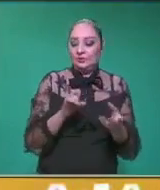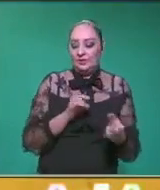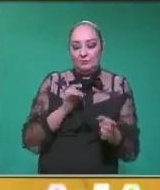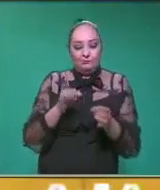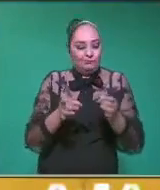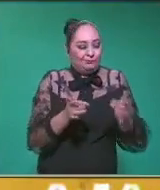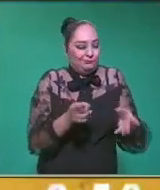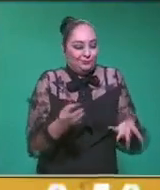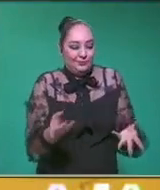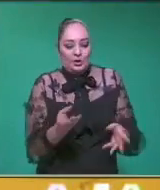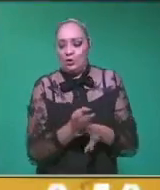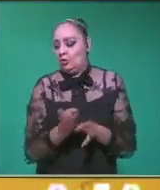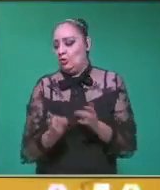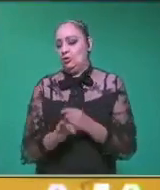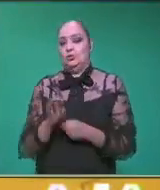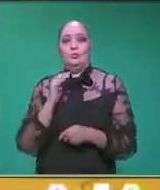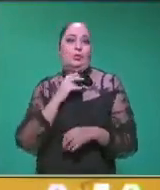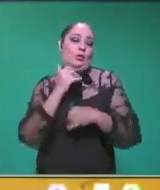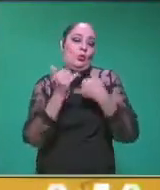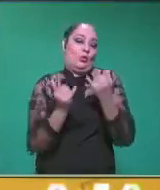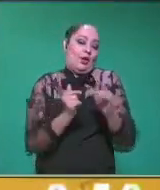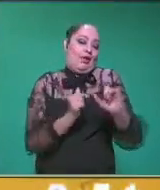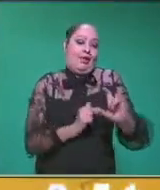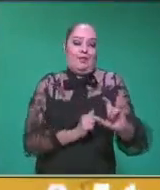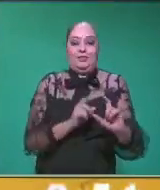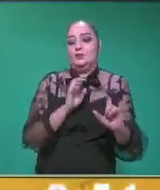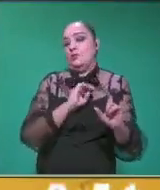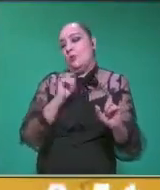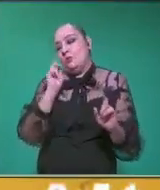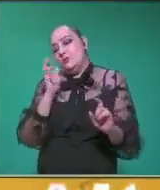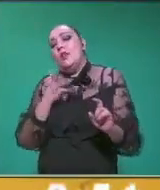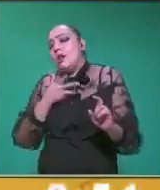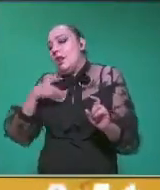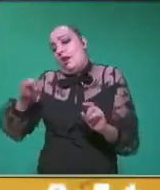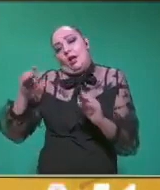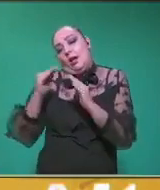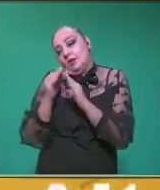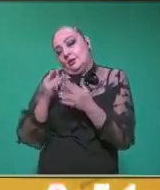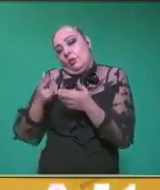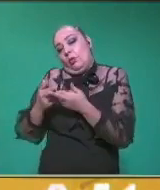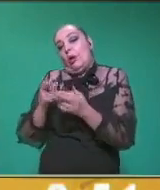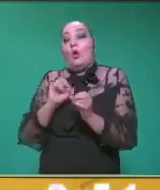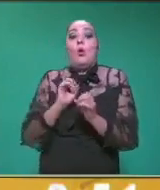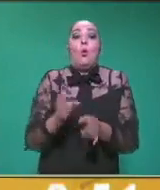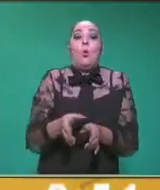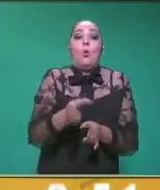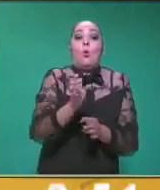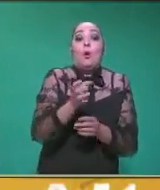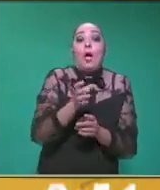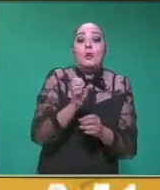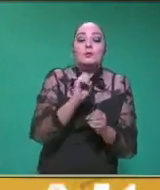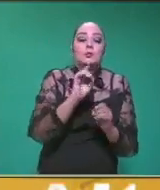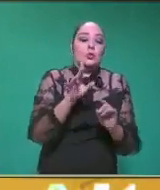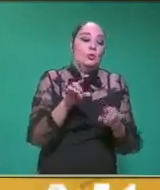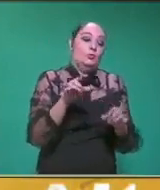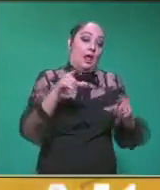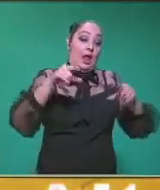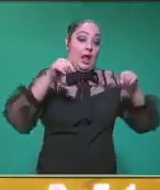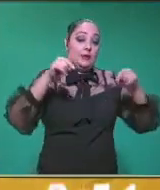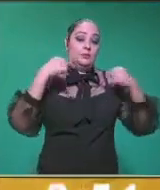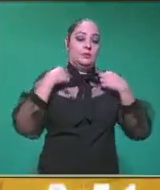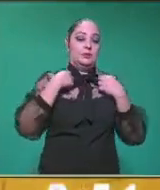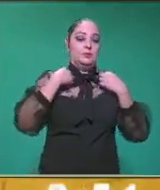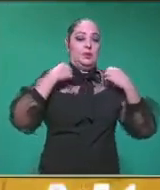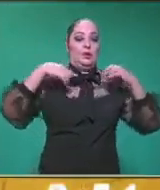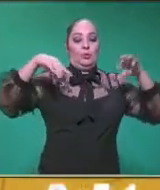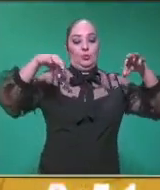objetos pudieran ser desde juguetes pequeños que los podemos encontrar en casa, algunos vasos, algunas pinzas de ropa.